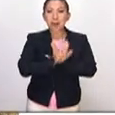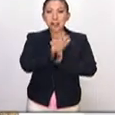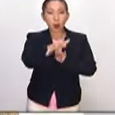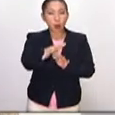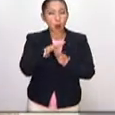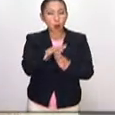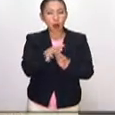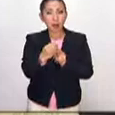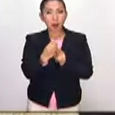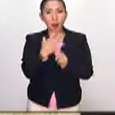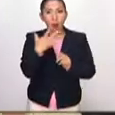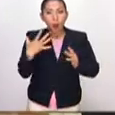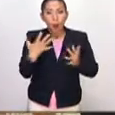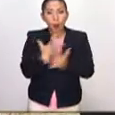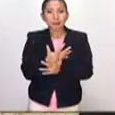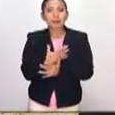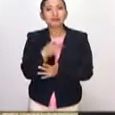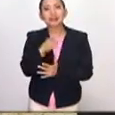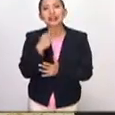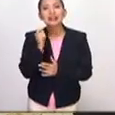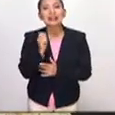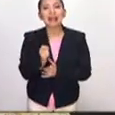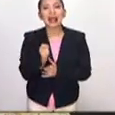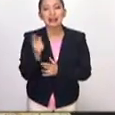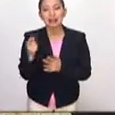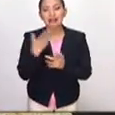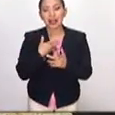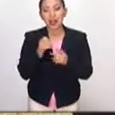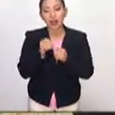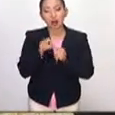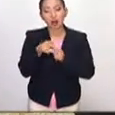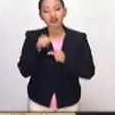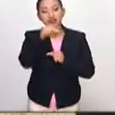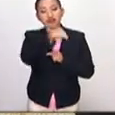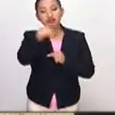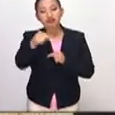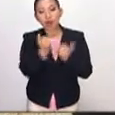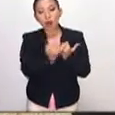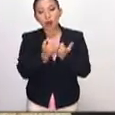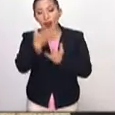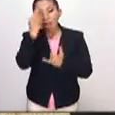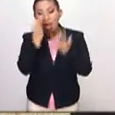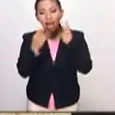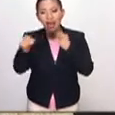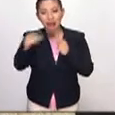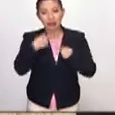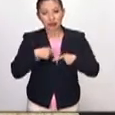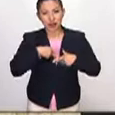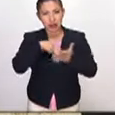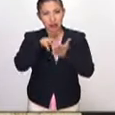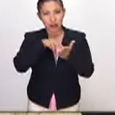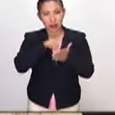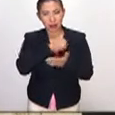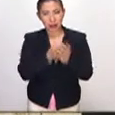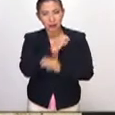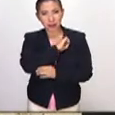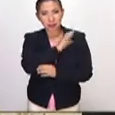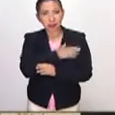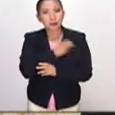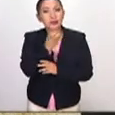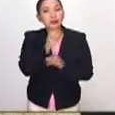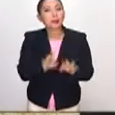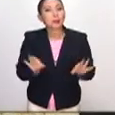impacta, es que llega a tener esta presencia en la Nueva España y por ello nos importó